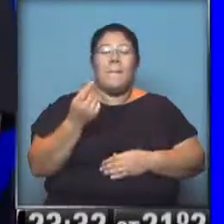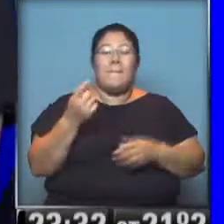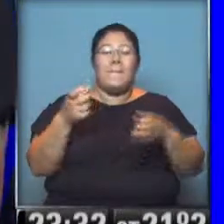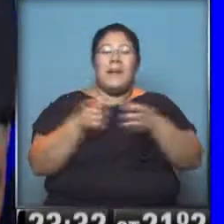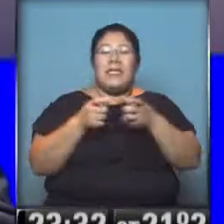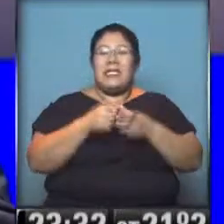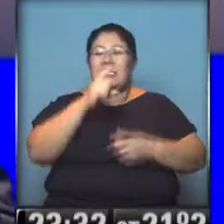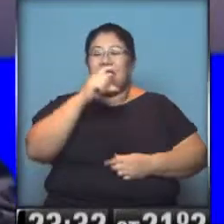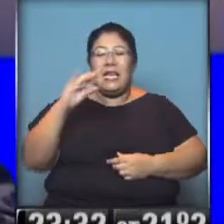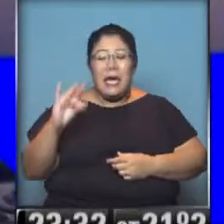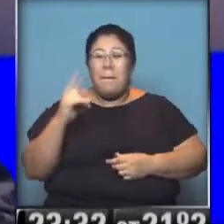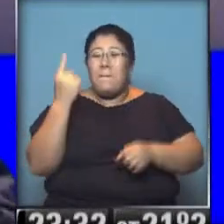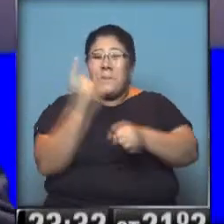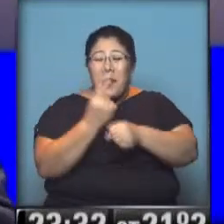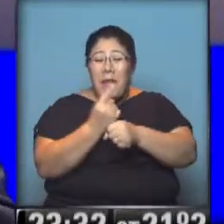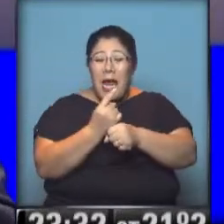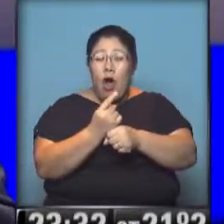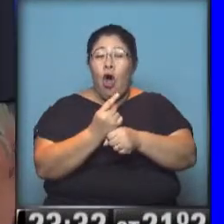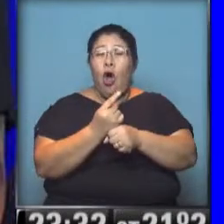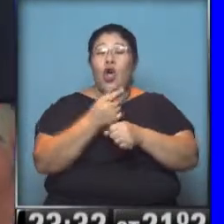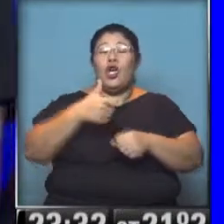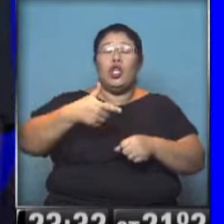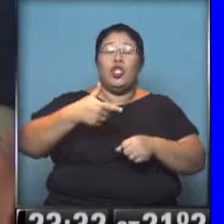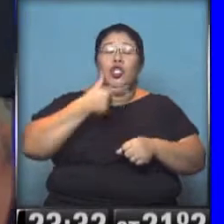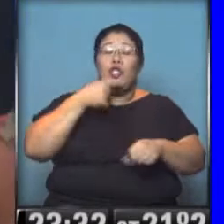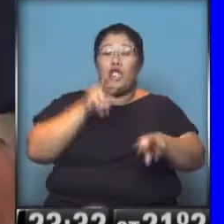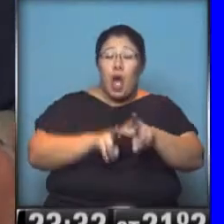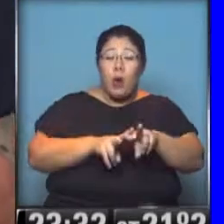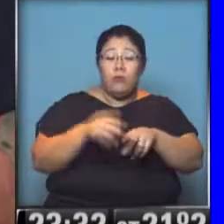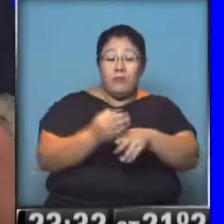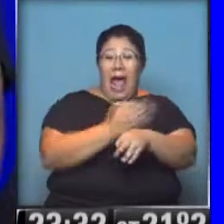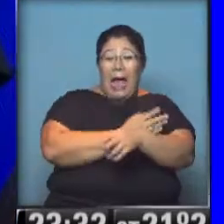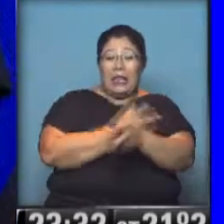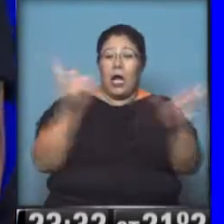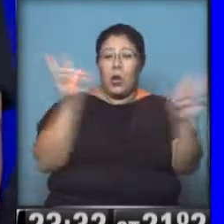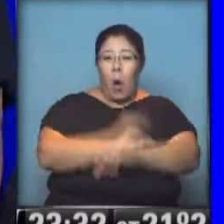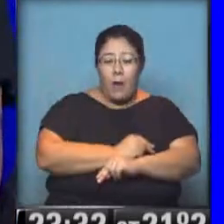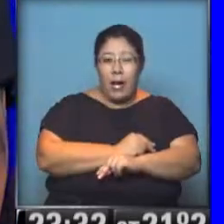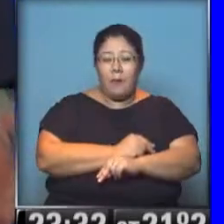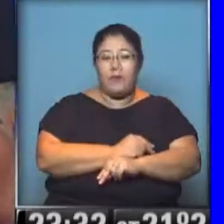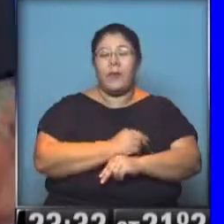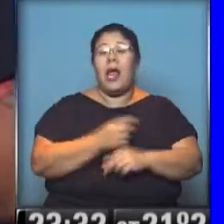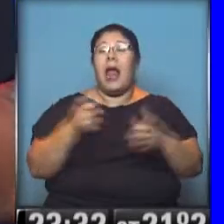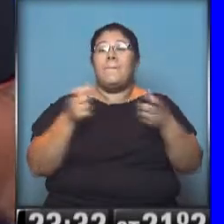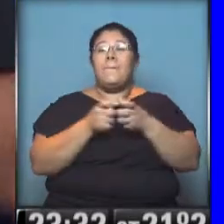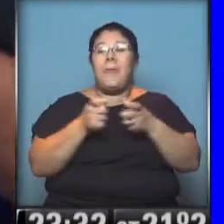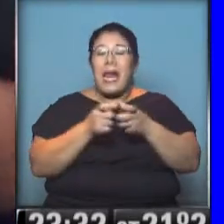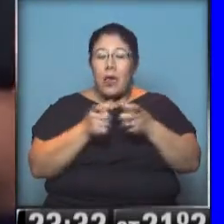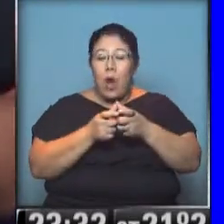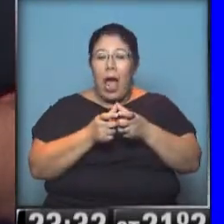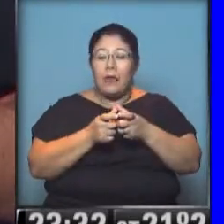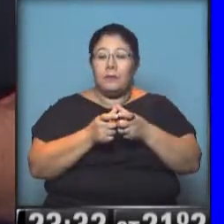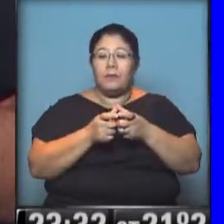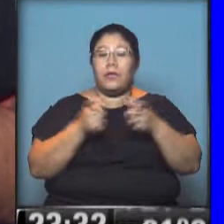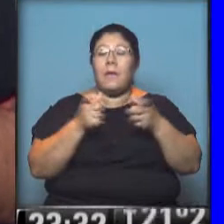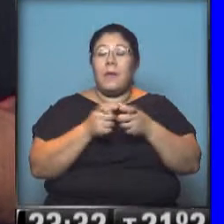no me equivoco. No es una banda que todavía no tenía al Indio como cantante. Durante la película, Indio entra a ser el cantante. Pero uno de los